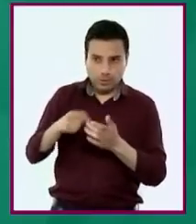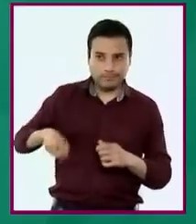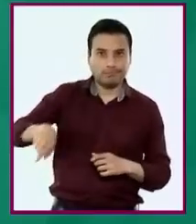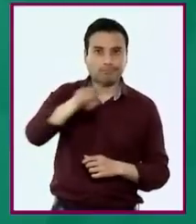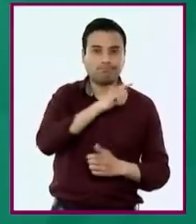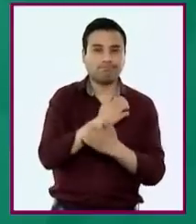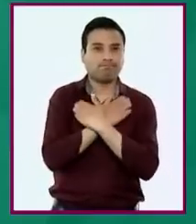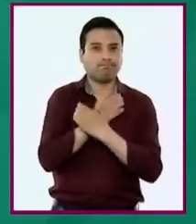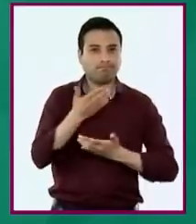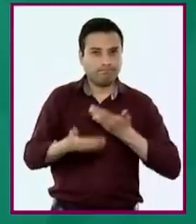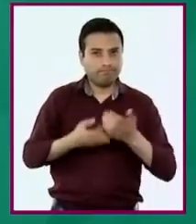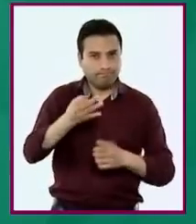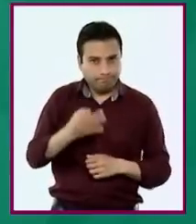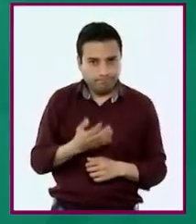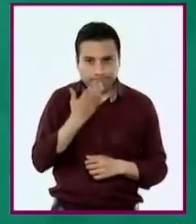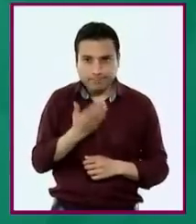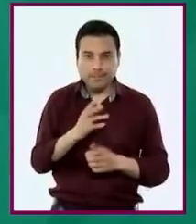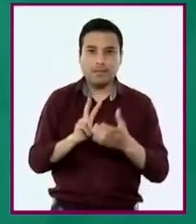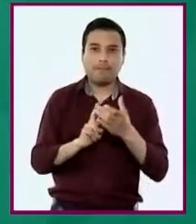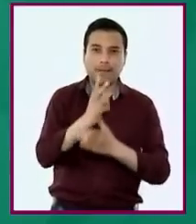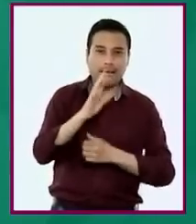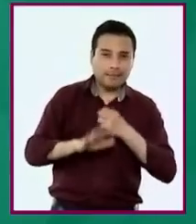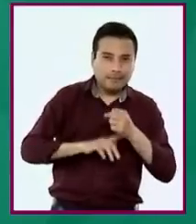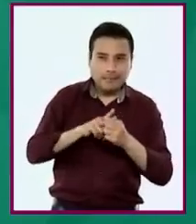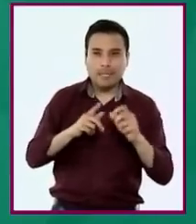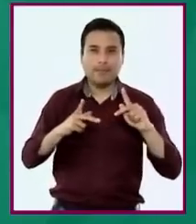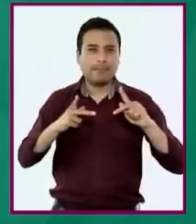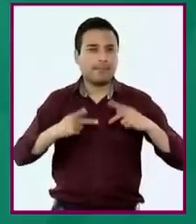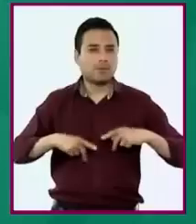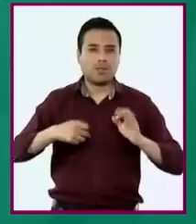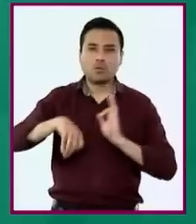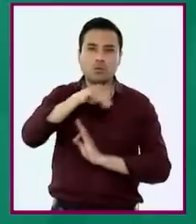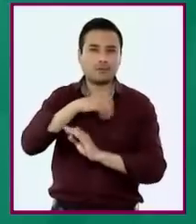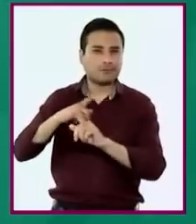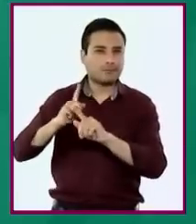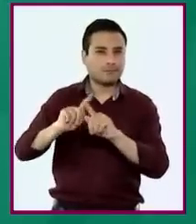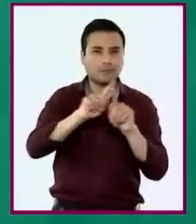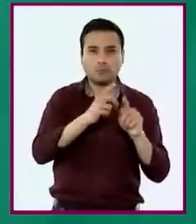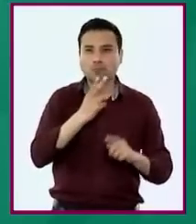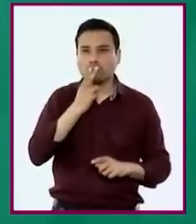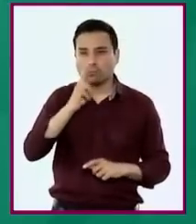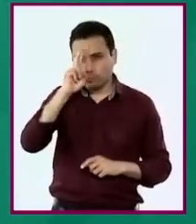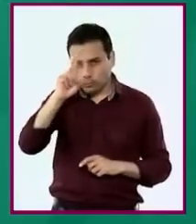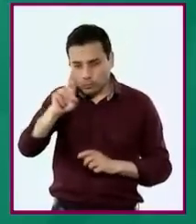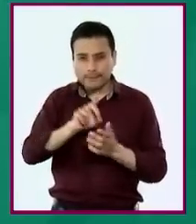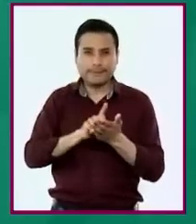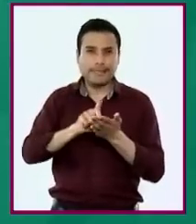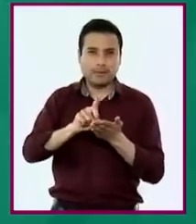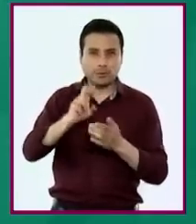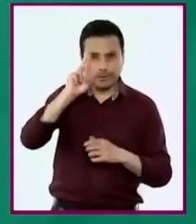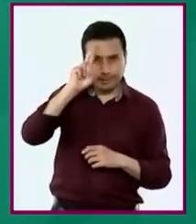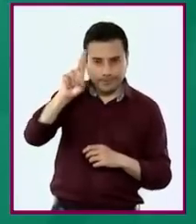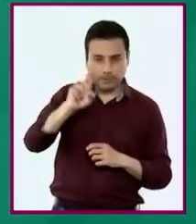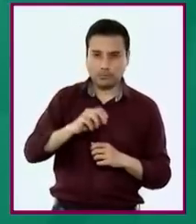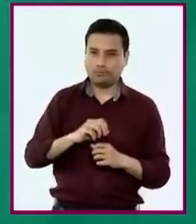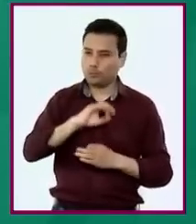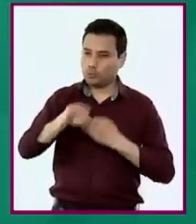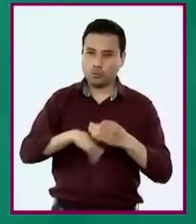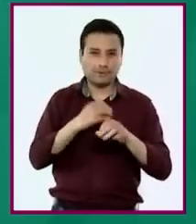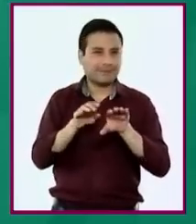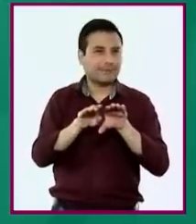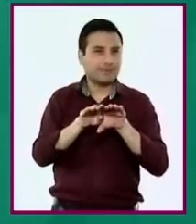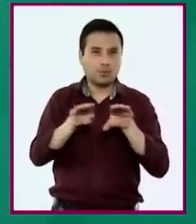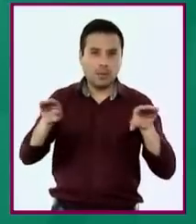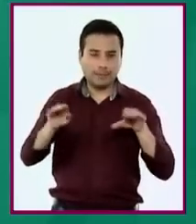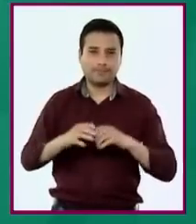construcción de una ciudadanía respetuosa de la diversidad en la que se garanticen la igualdad de derechos y oportunidades de